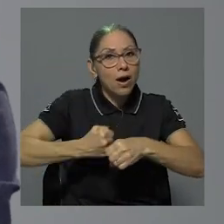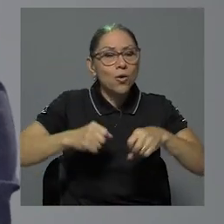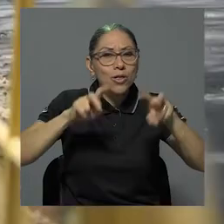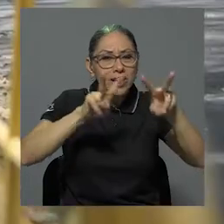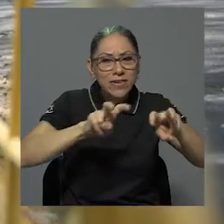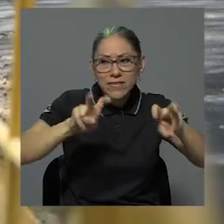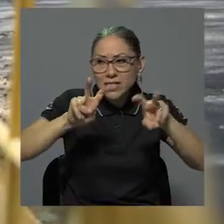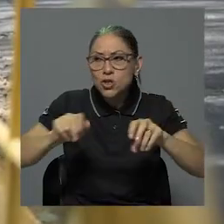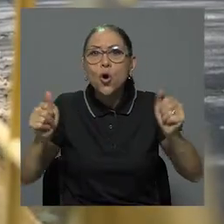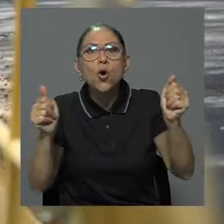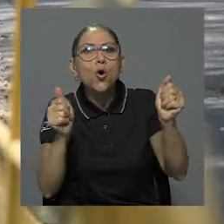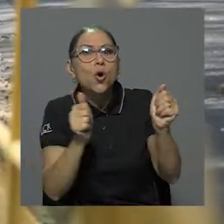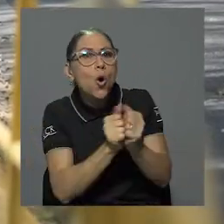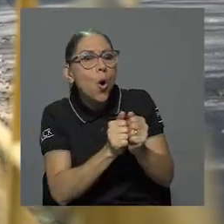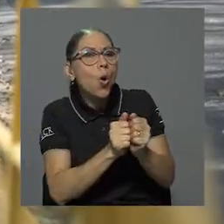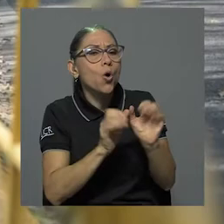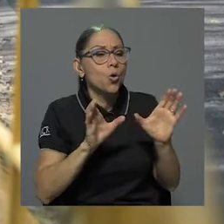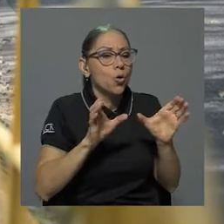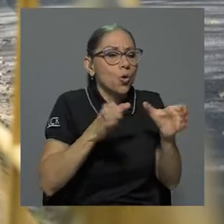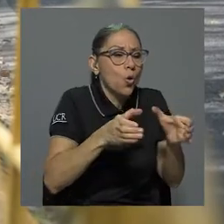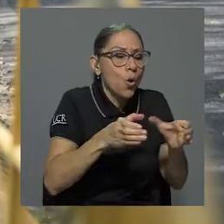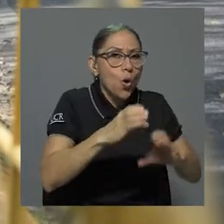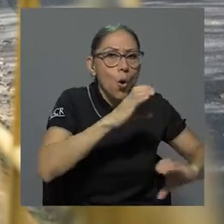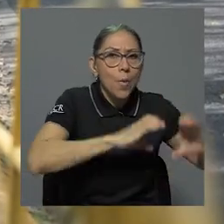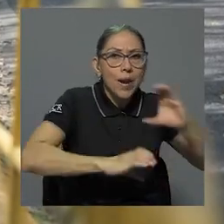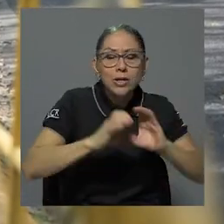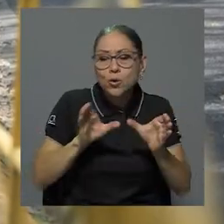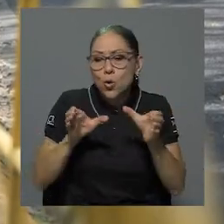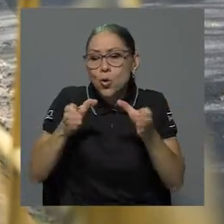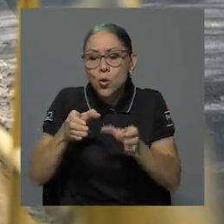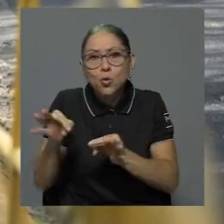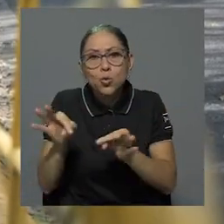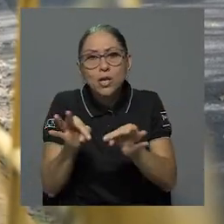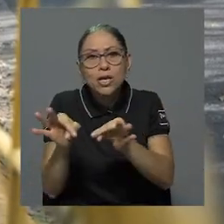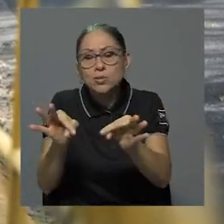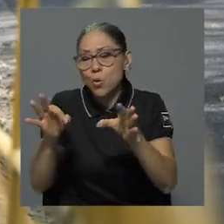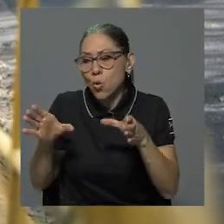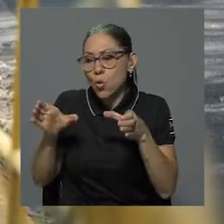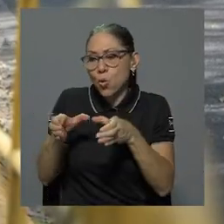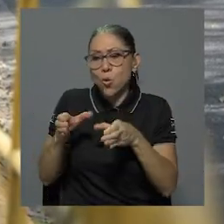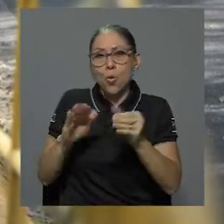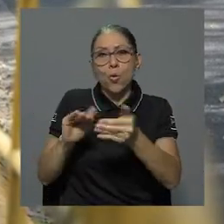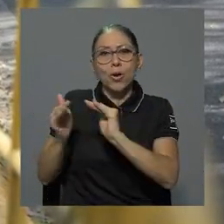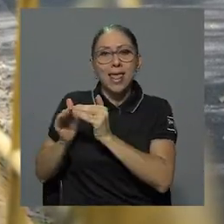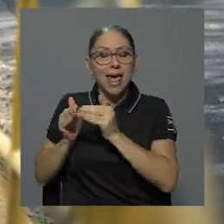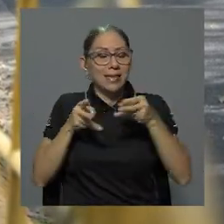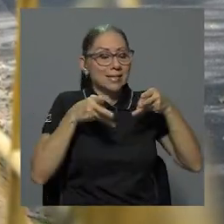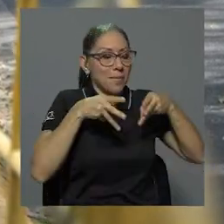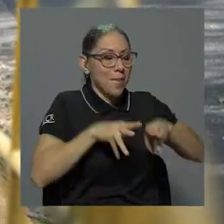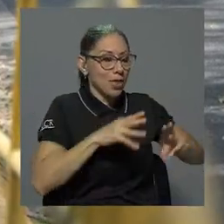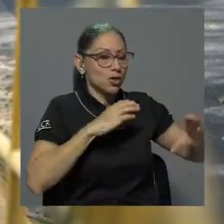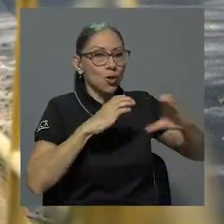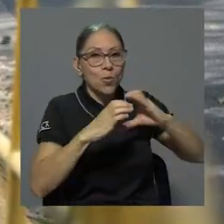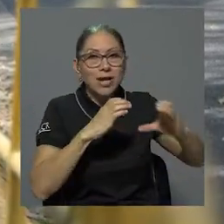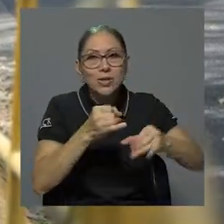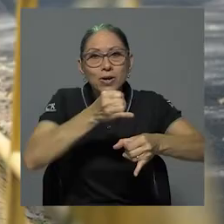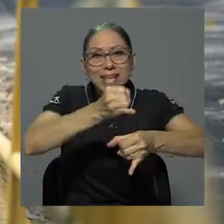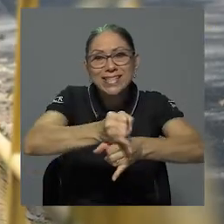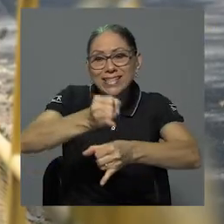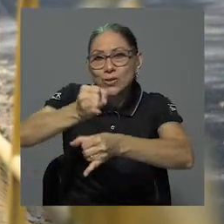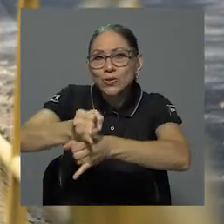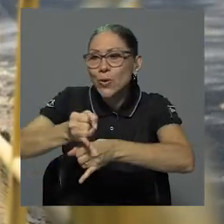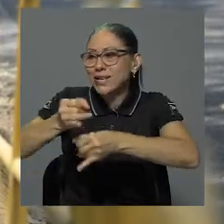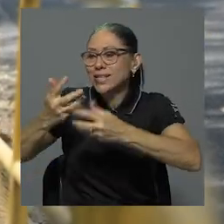cámaras de comercio, con las cámaras de turismo, con comunidades, con medios de comunicación, con instituciones, con empresas